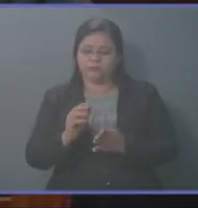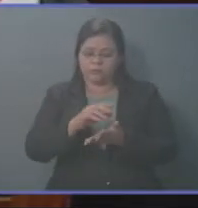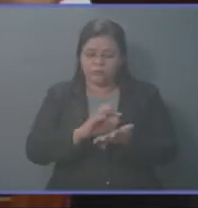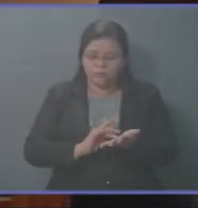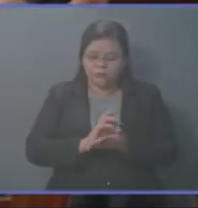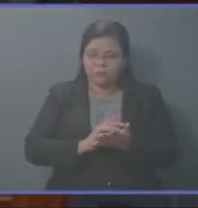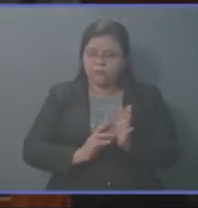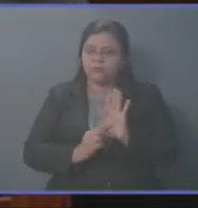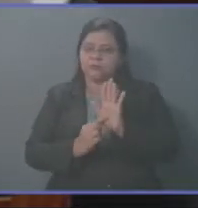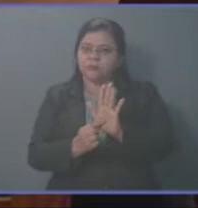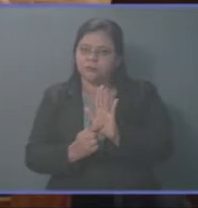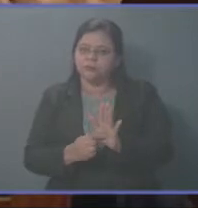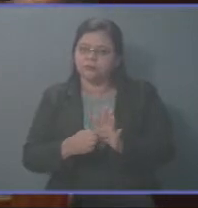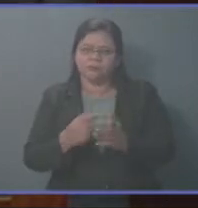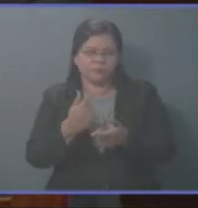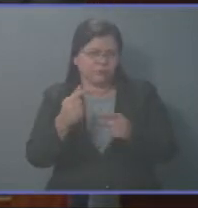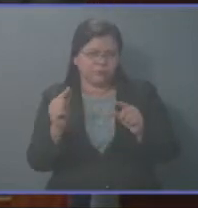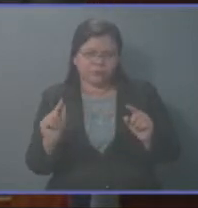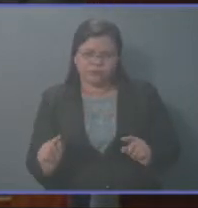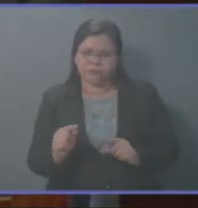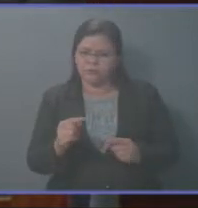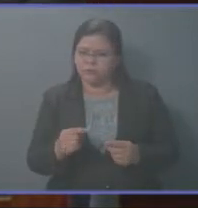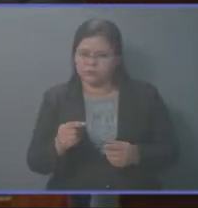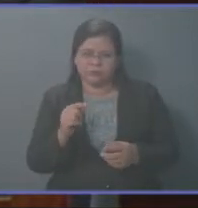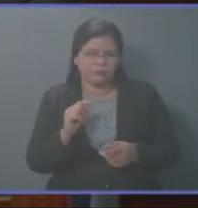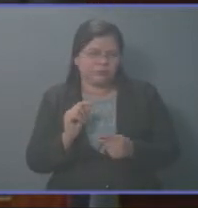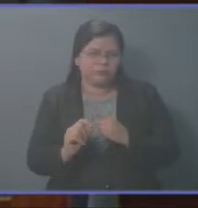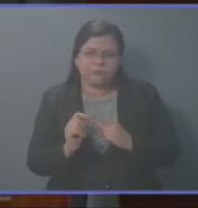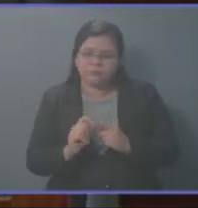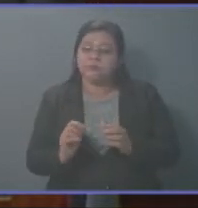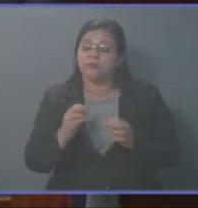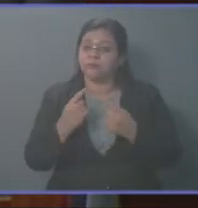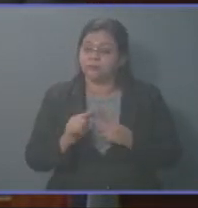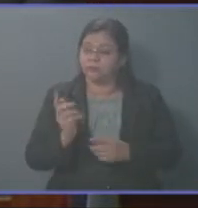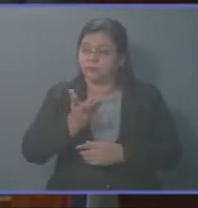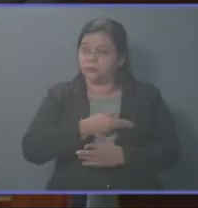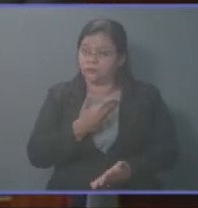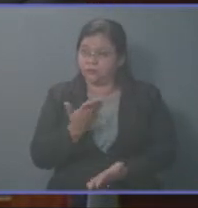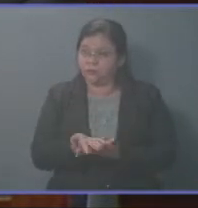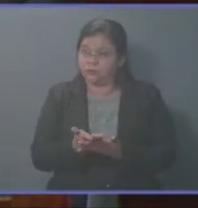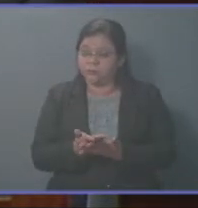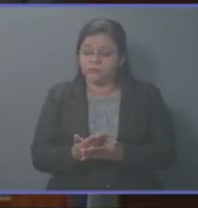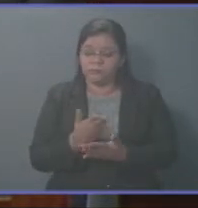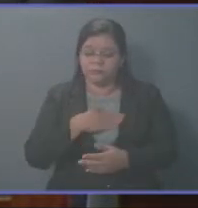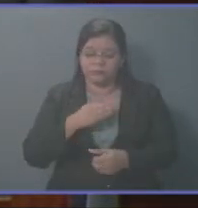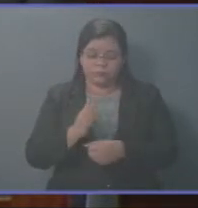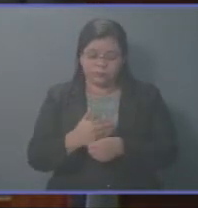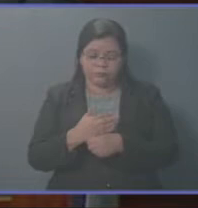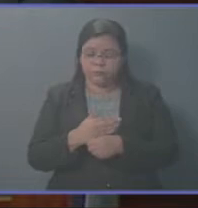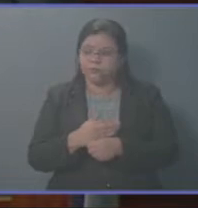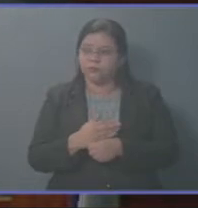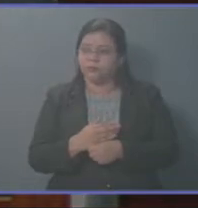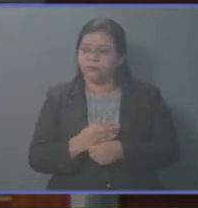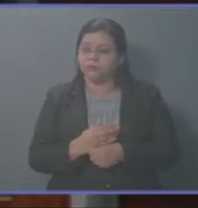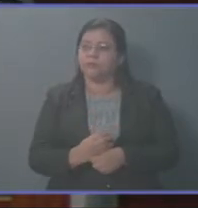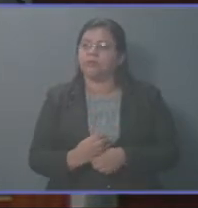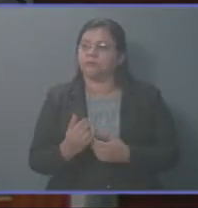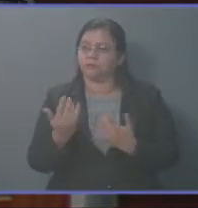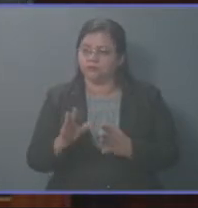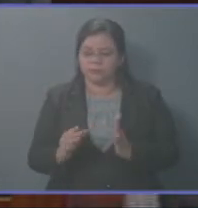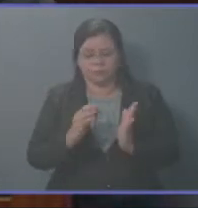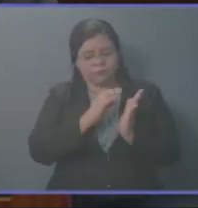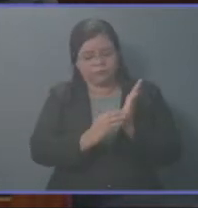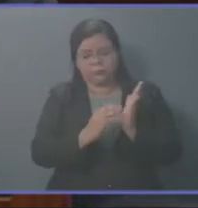gratuidad, de sencillez, etc. En ese sentido, la propuesta que queremos hacer como grupo parlamentario es que en el